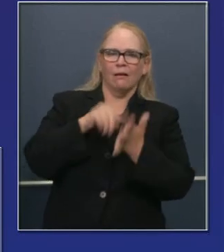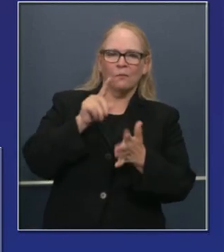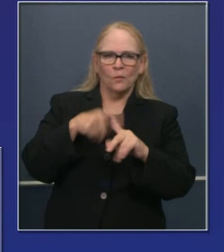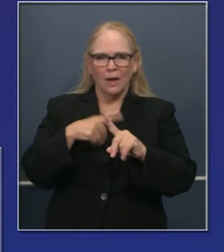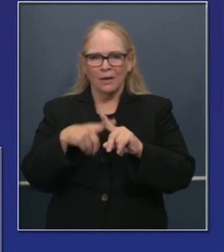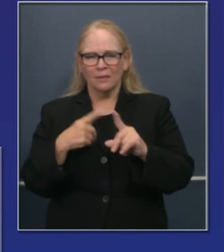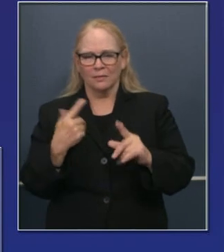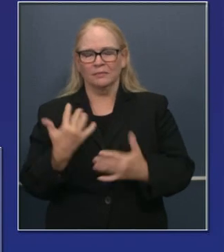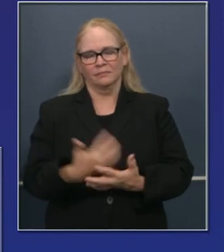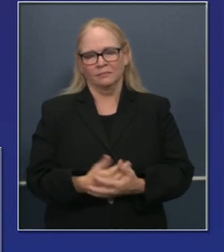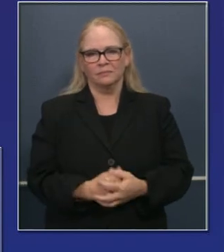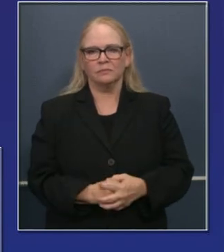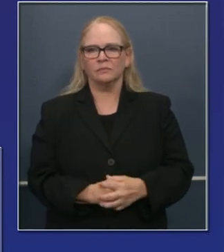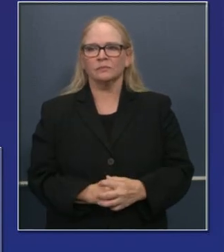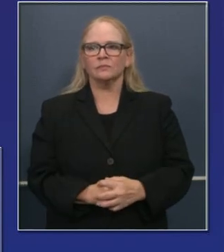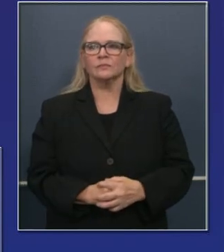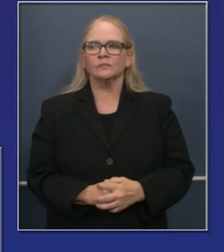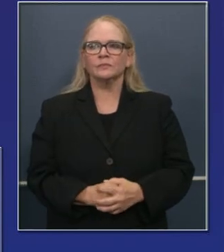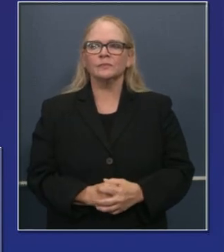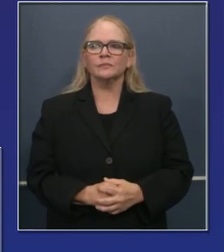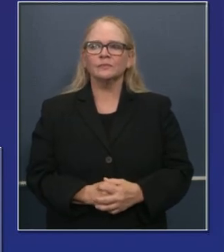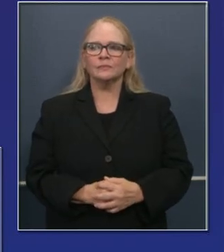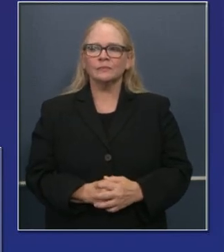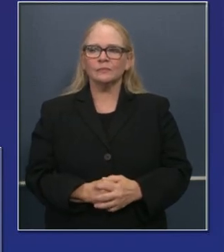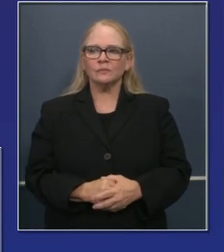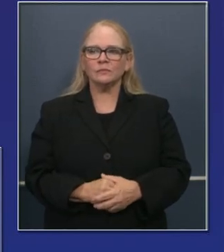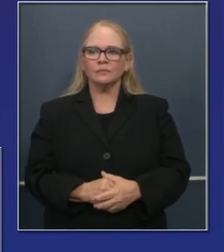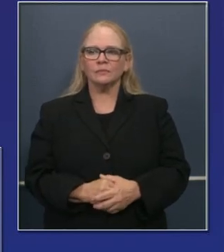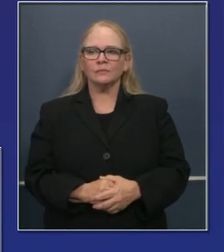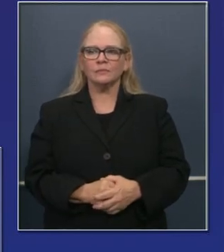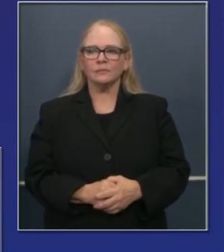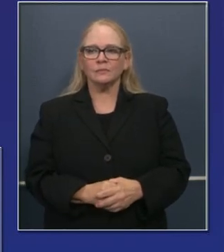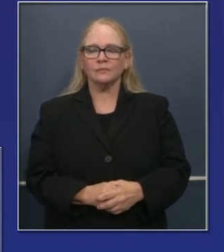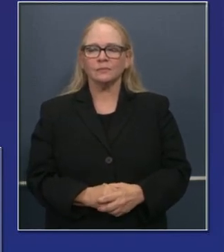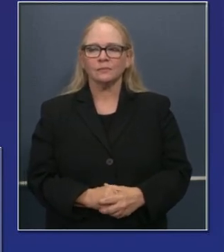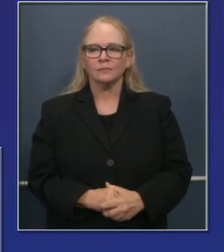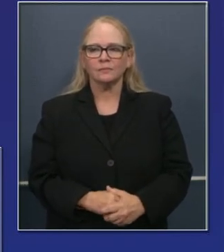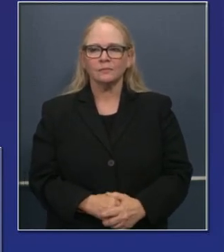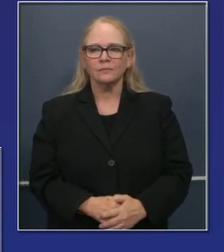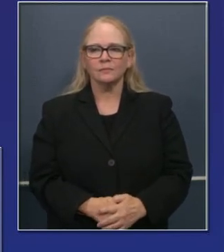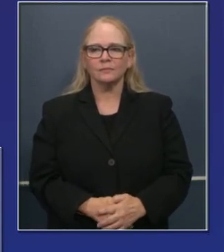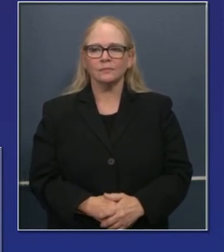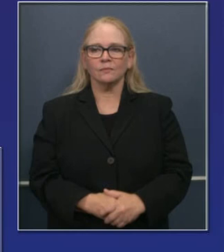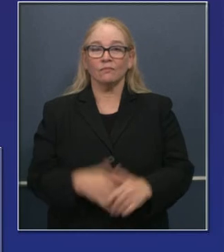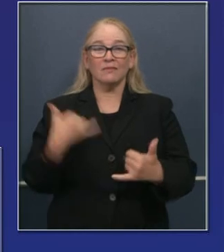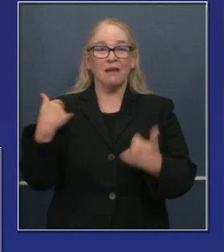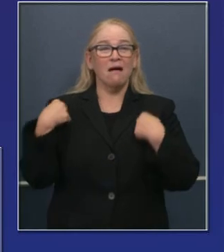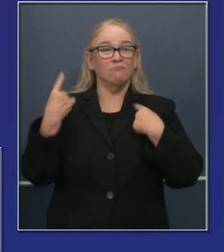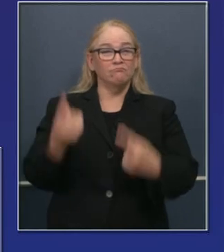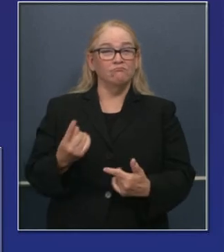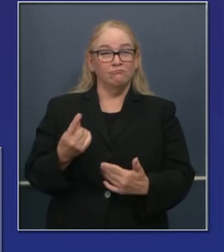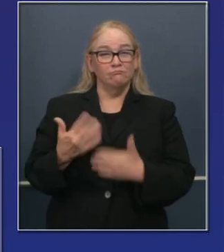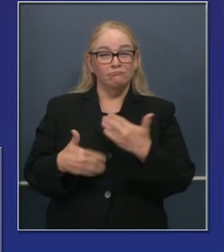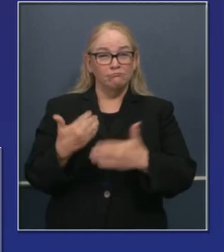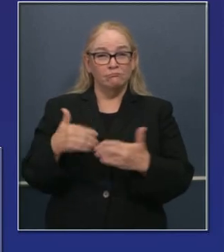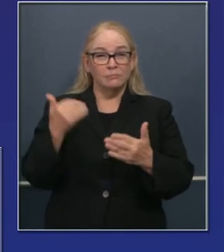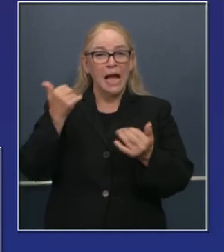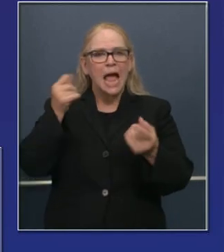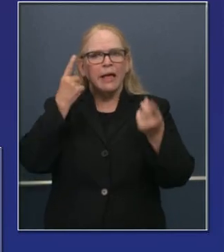de actividad activa, falta de acción, respecto a una concesión a nivel federal.